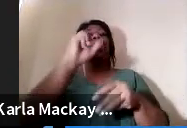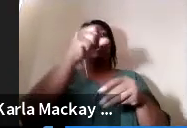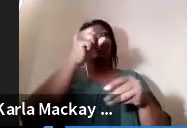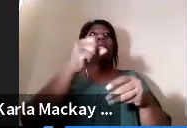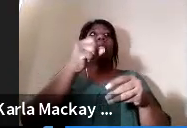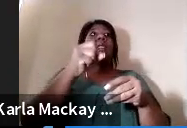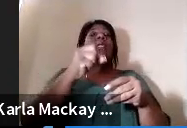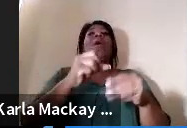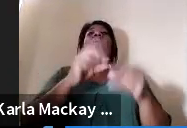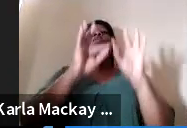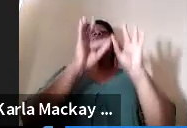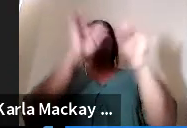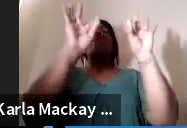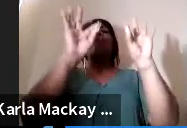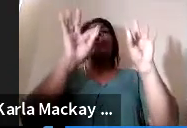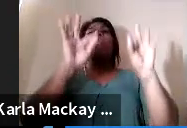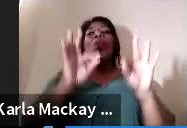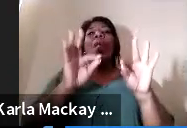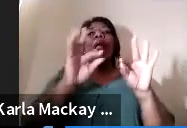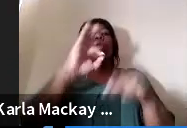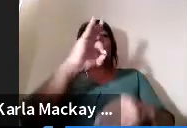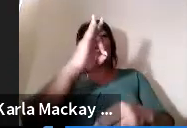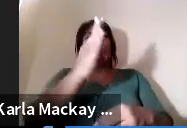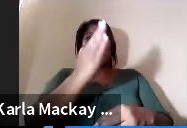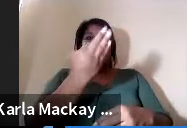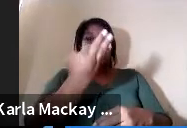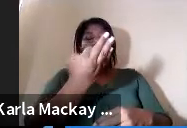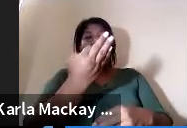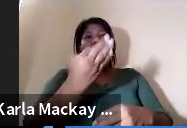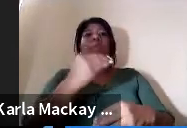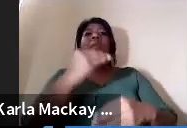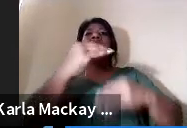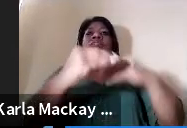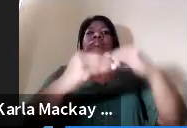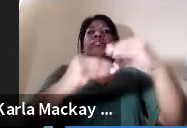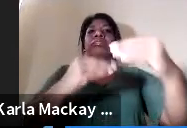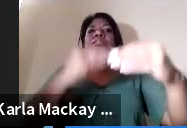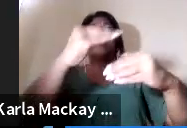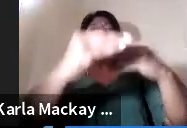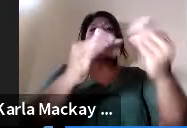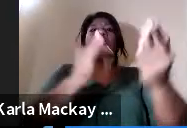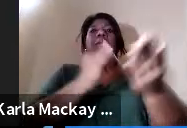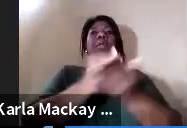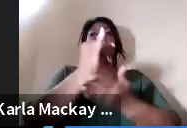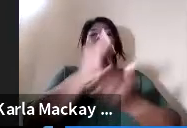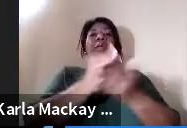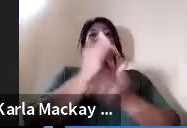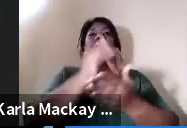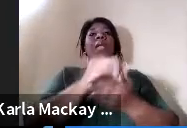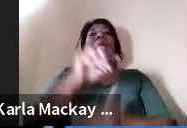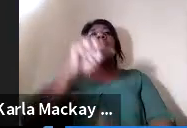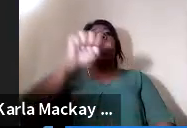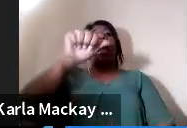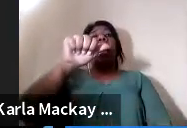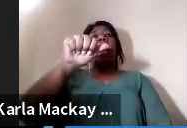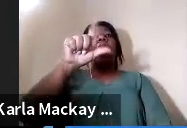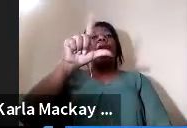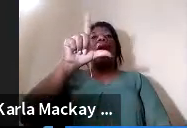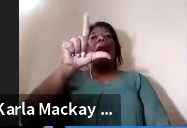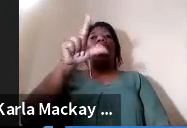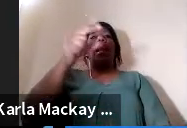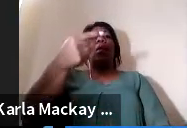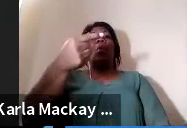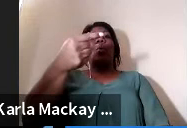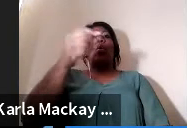investigación utilizando algoritmos conceptuales. Algoritmos conceptuales quiere decir algunas fórmulas que